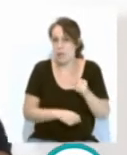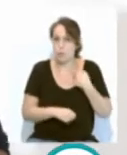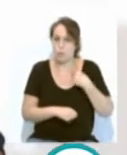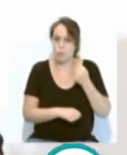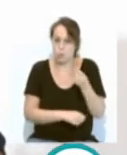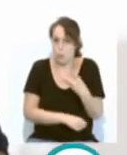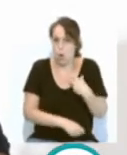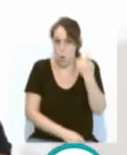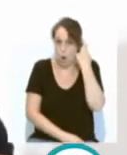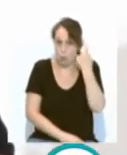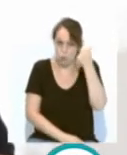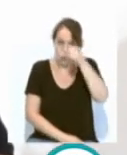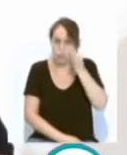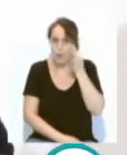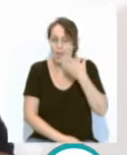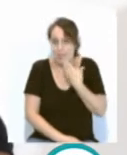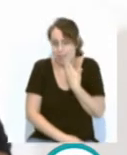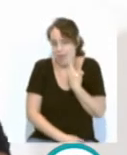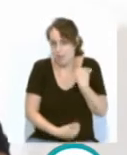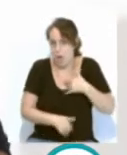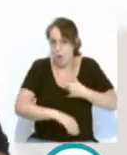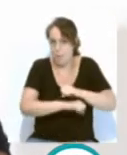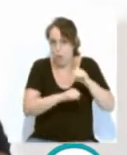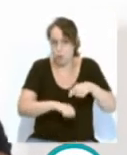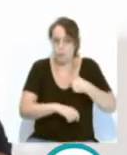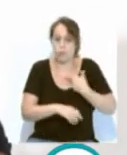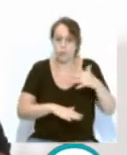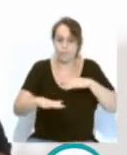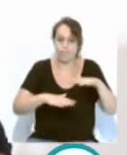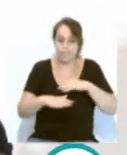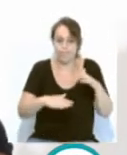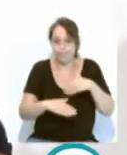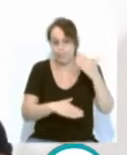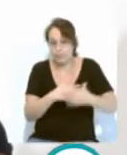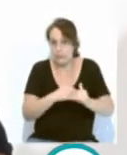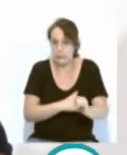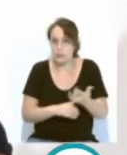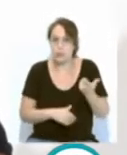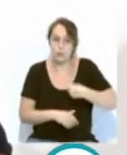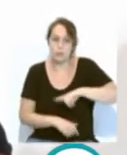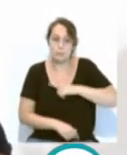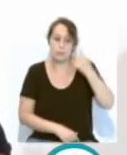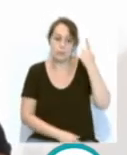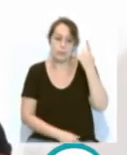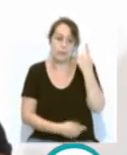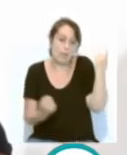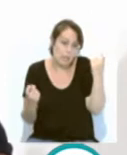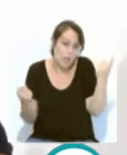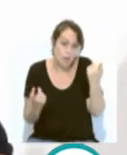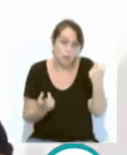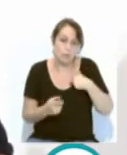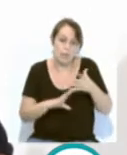de alumnos y alumnas con una edad considerable, con movilidad reducida, nos parecía necesario adecuar este espacio.